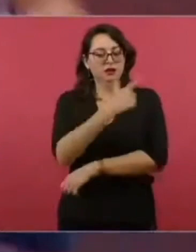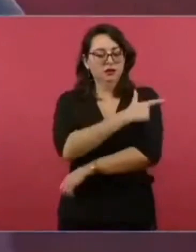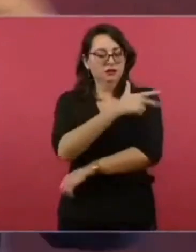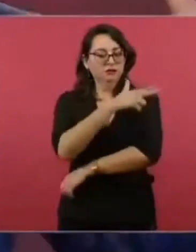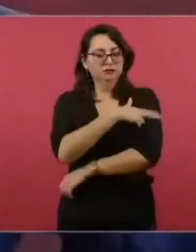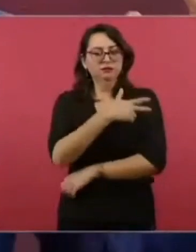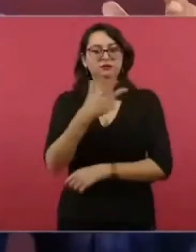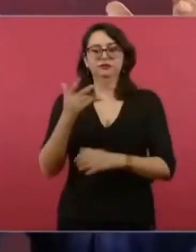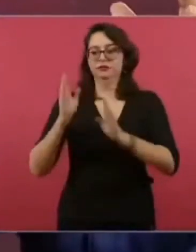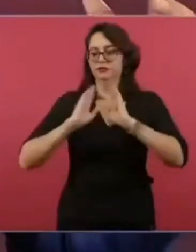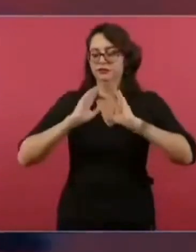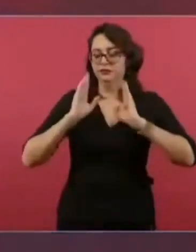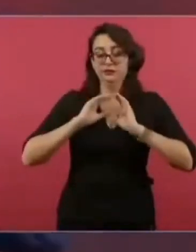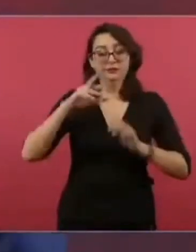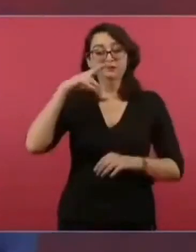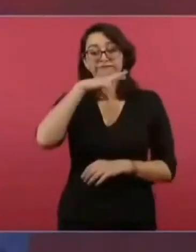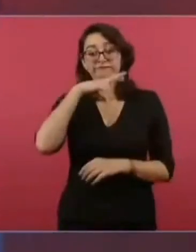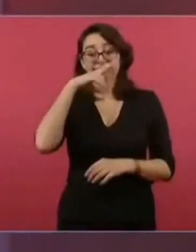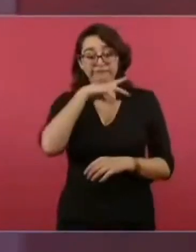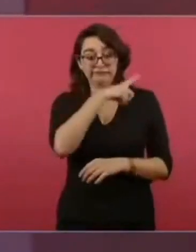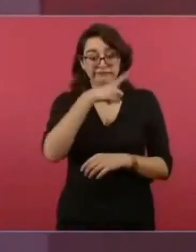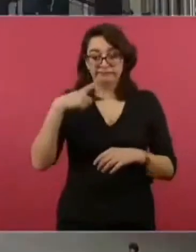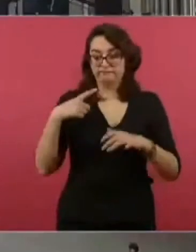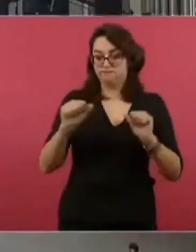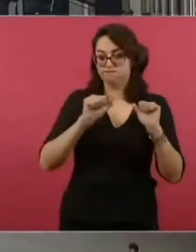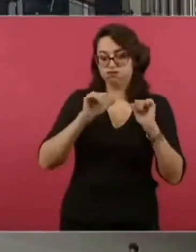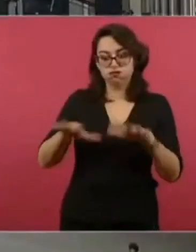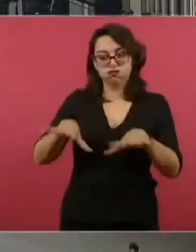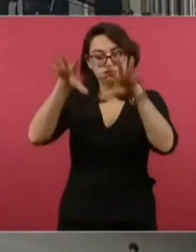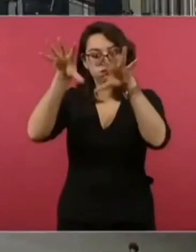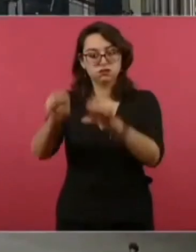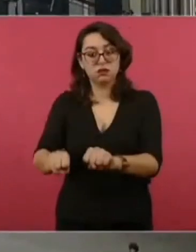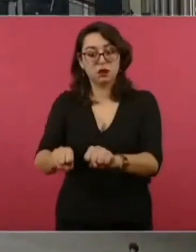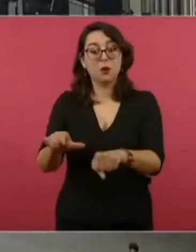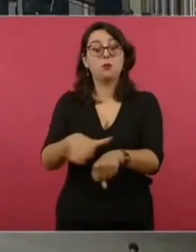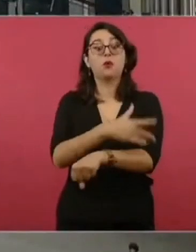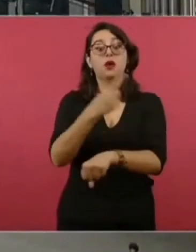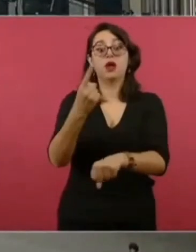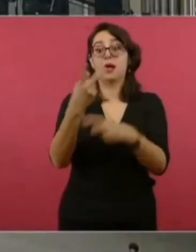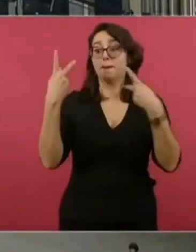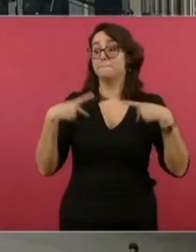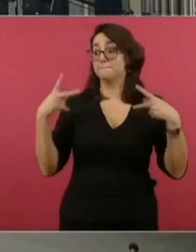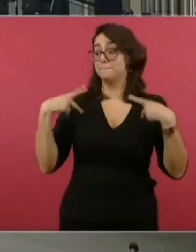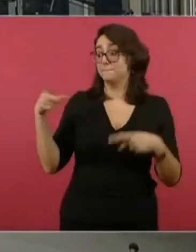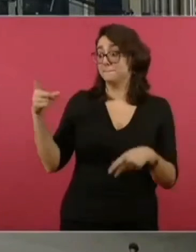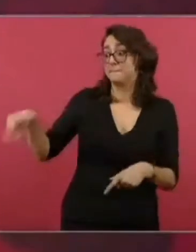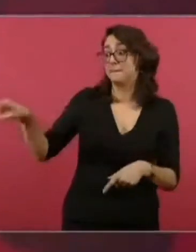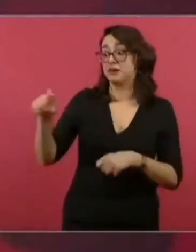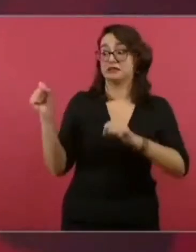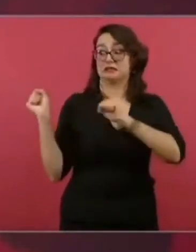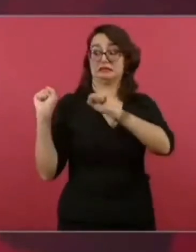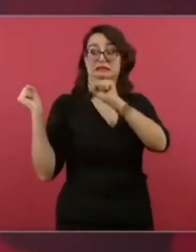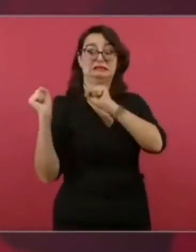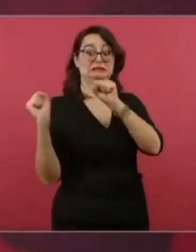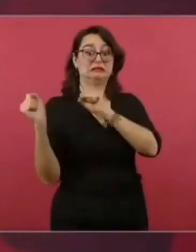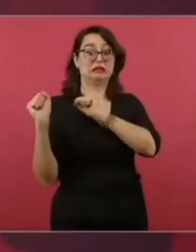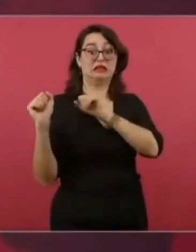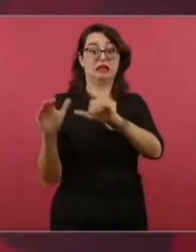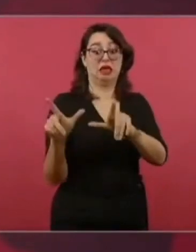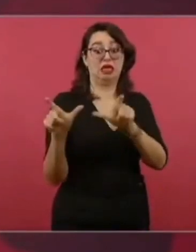si no llega la gente y protege el avión para que no haya decomiso.